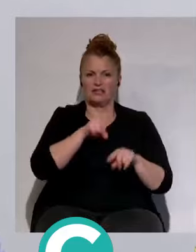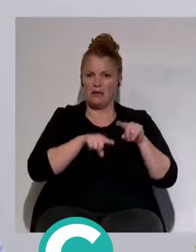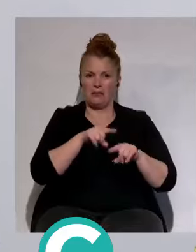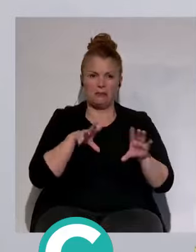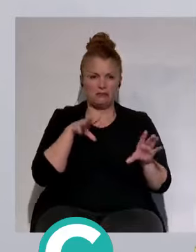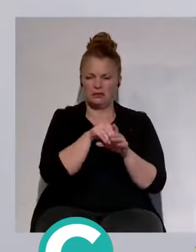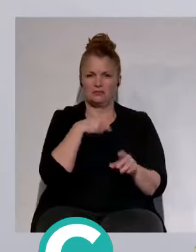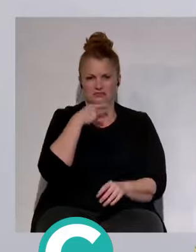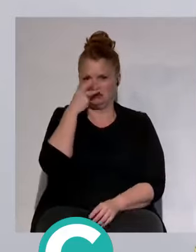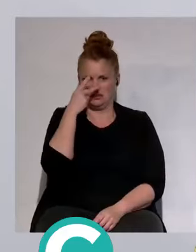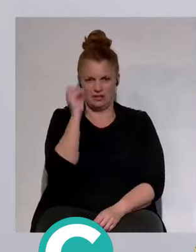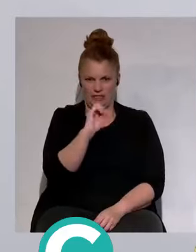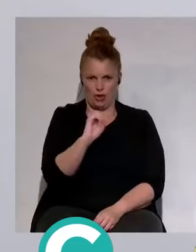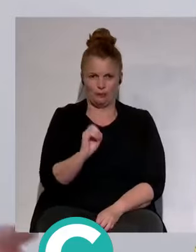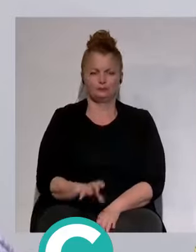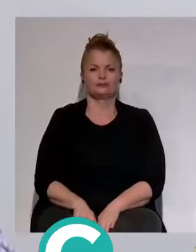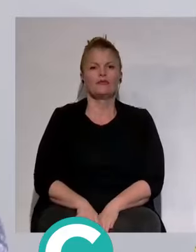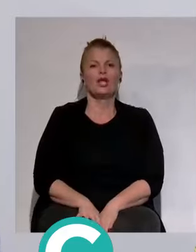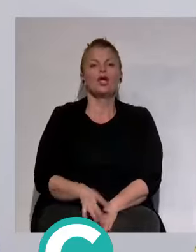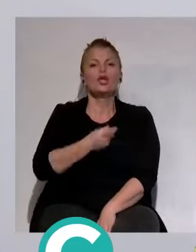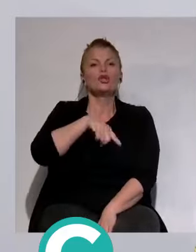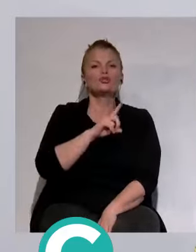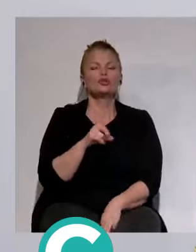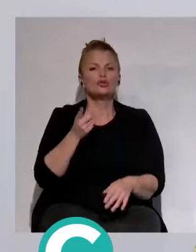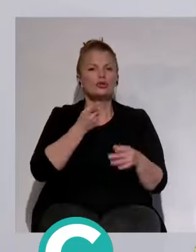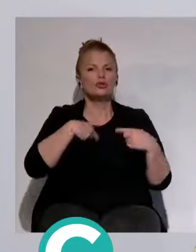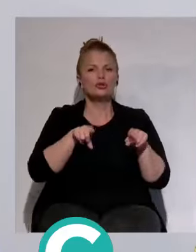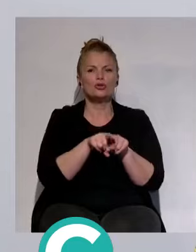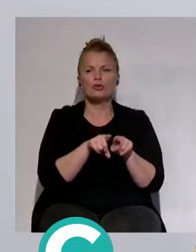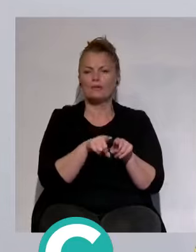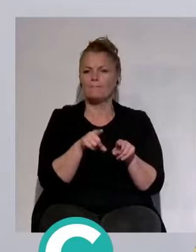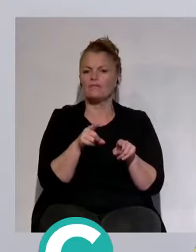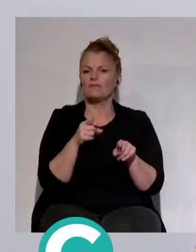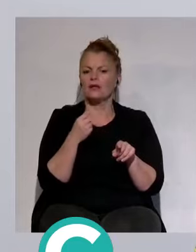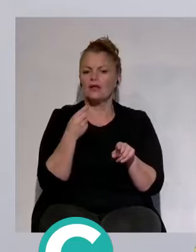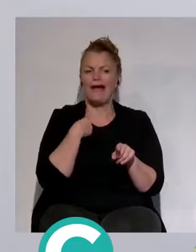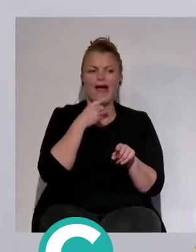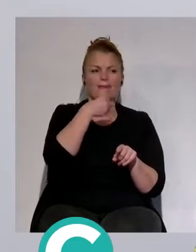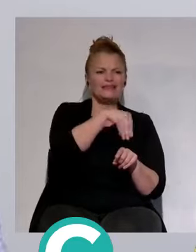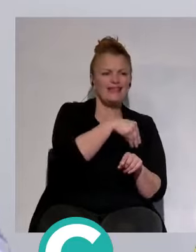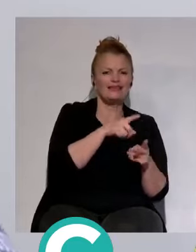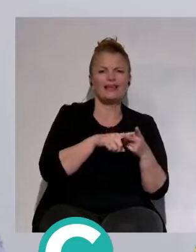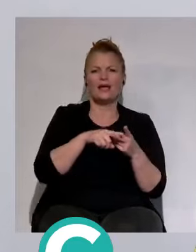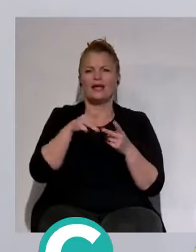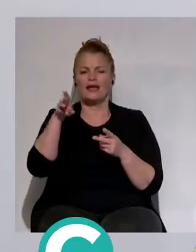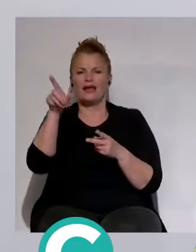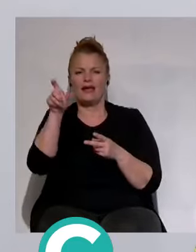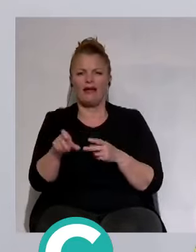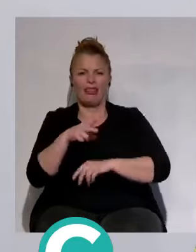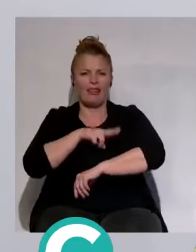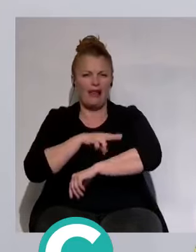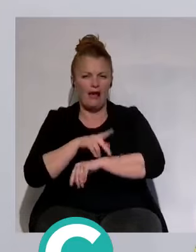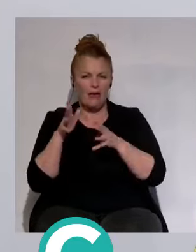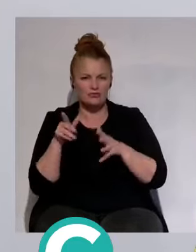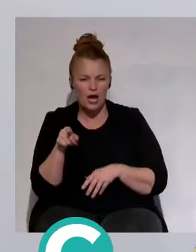metido. Tú has dado ahí la clave. Yo creo que nosotros, independientemente de Vizcaíno, de Pina, yo creo que yo veo una